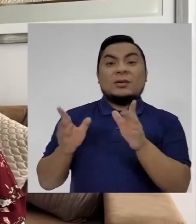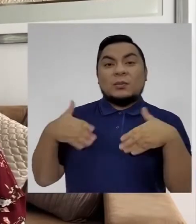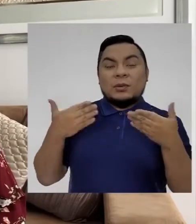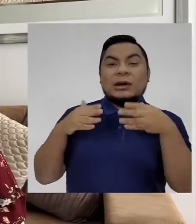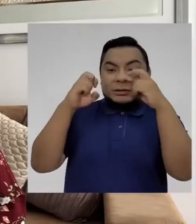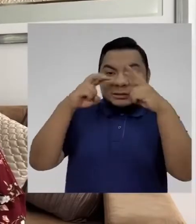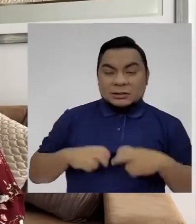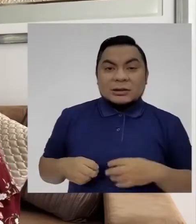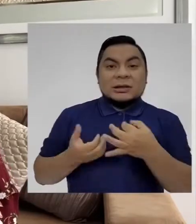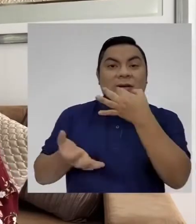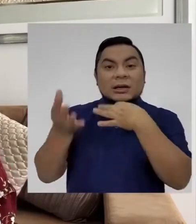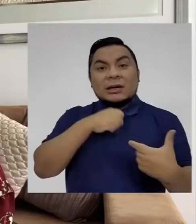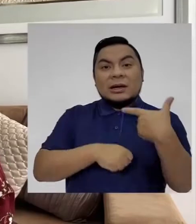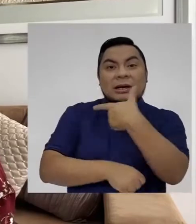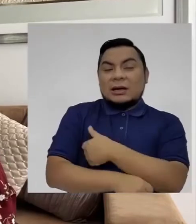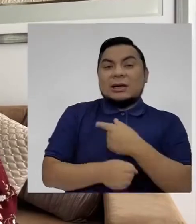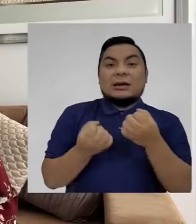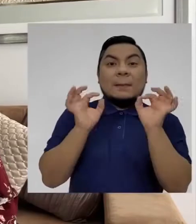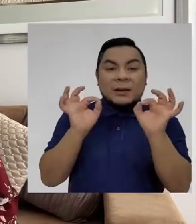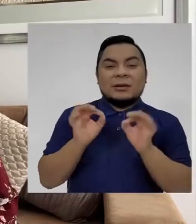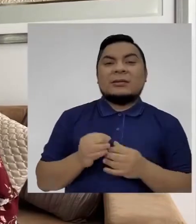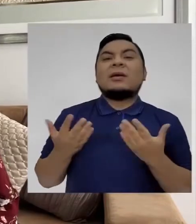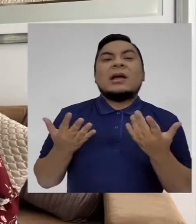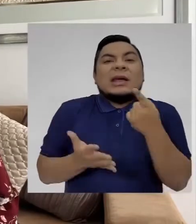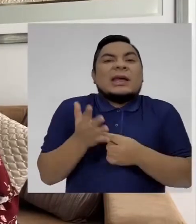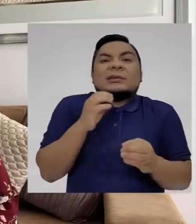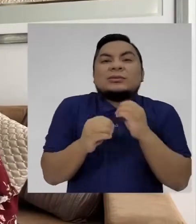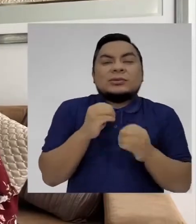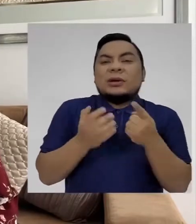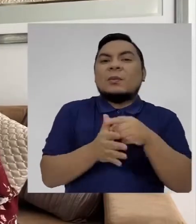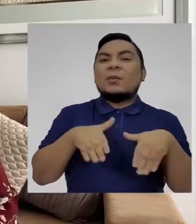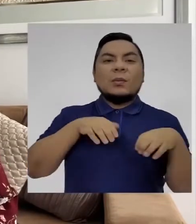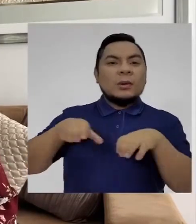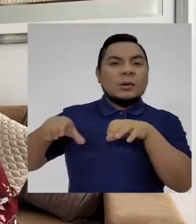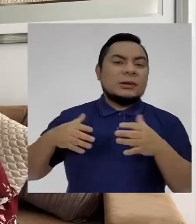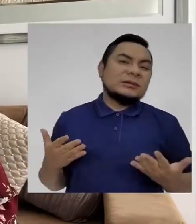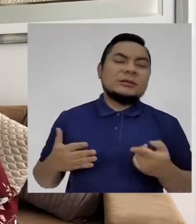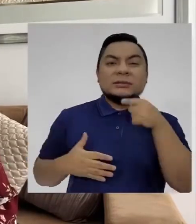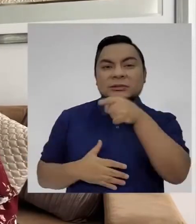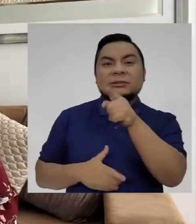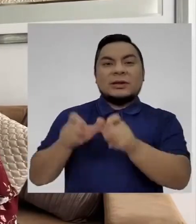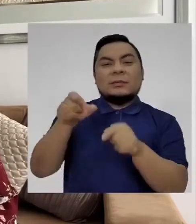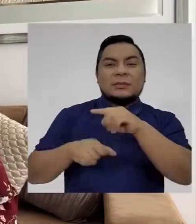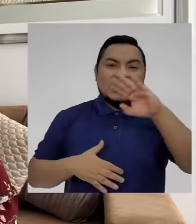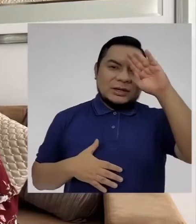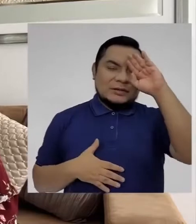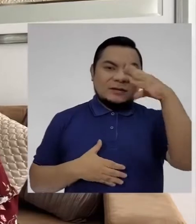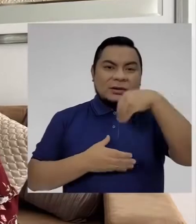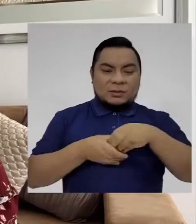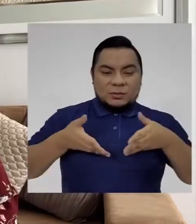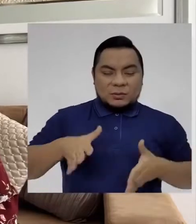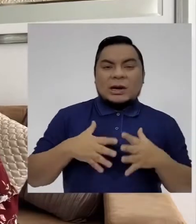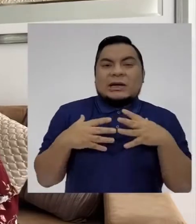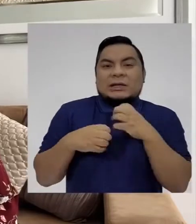pueden tener un tratamiento con los medicamentos adecuados, ¿qué soluciones o qué podríamos hacer para justamente esta persona, pacientes